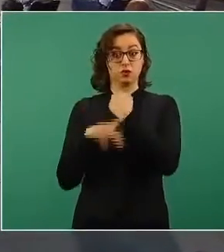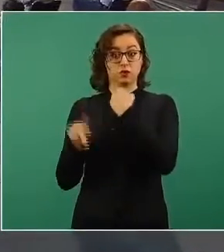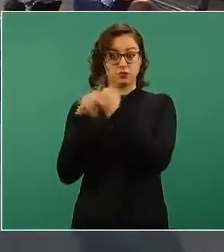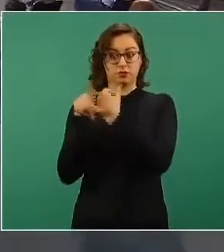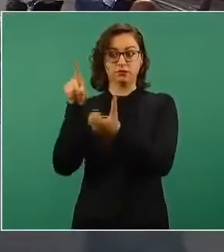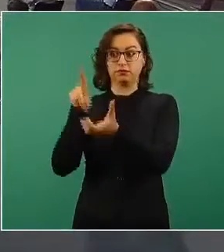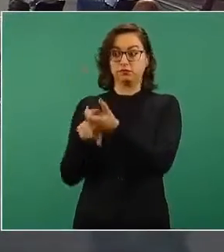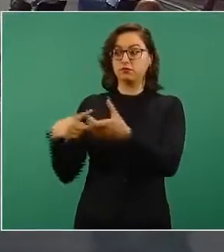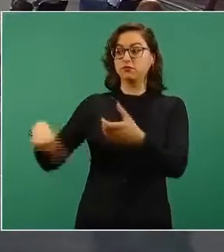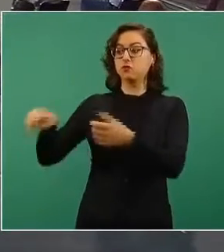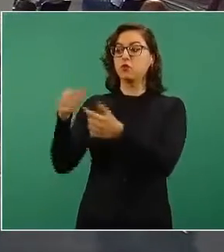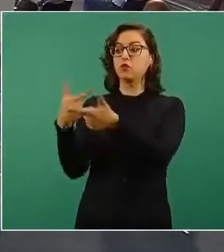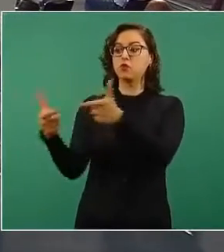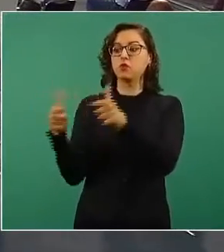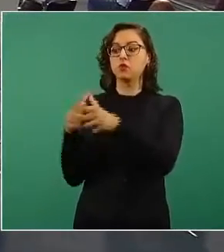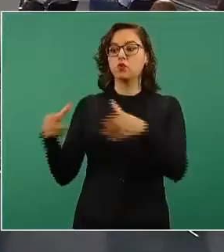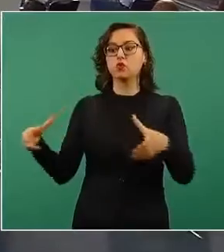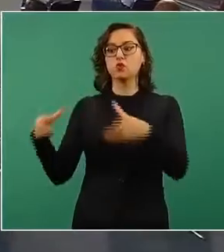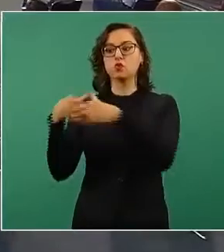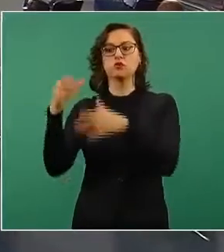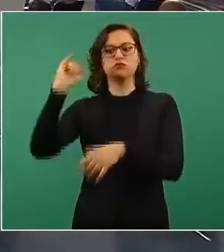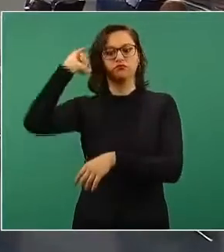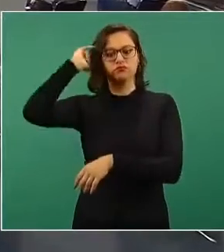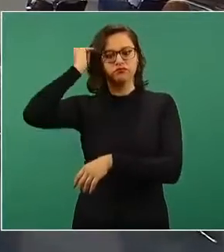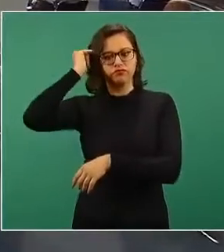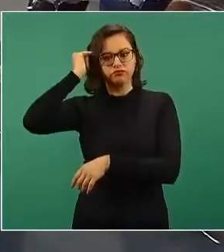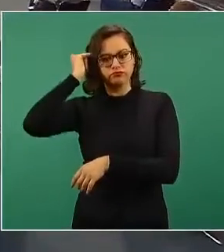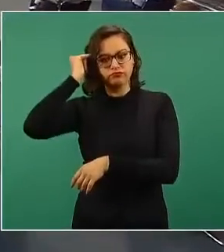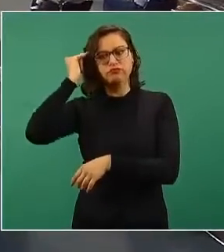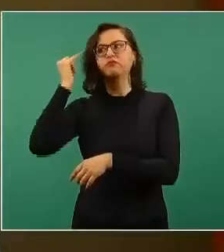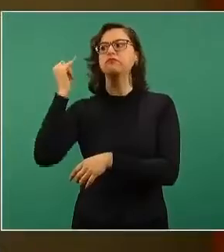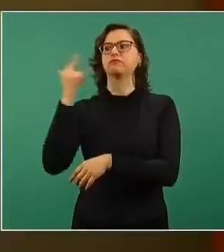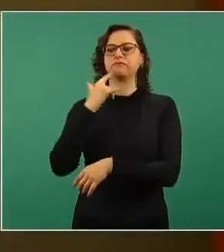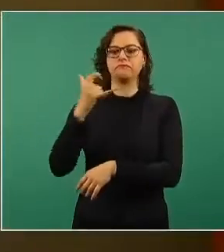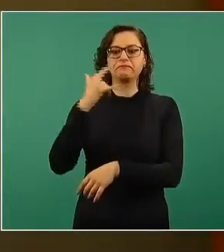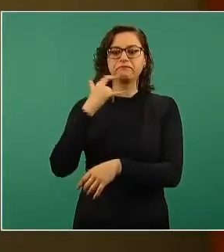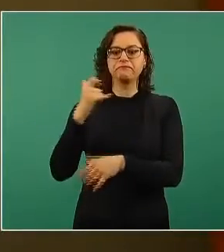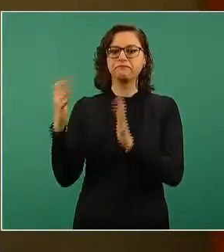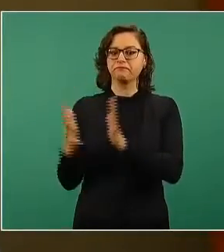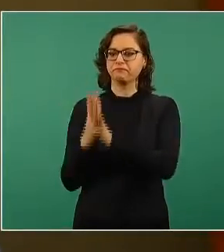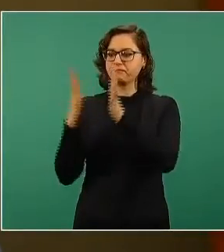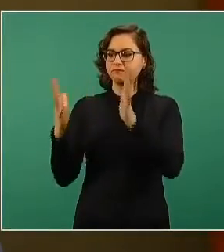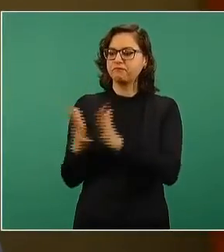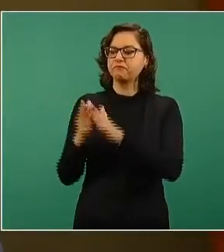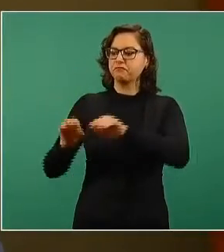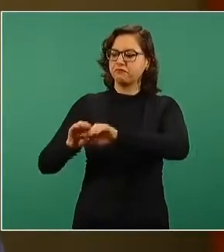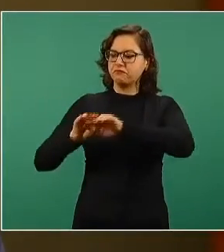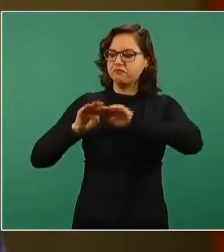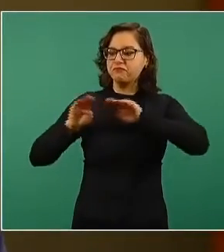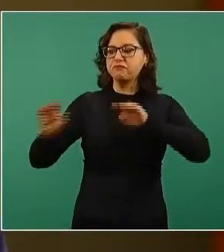que demostró